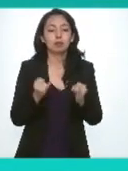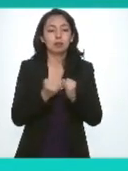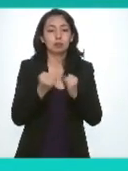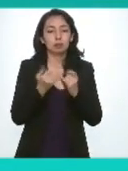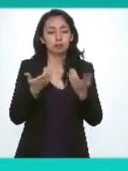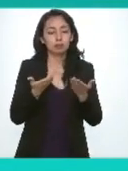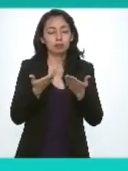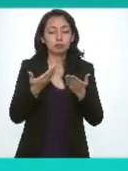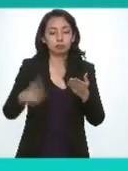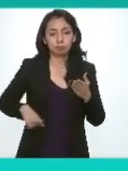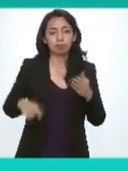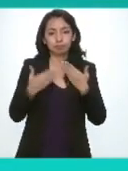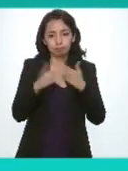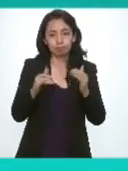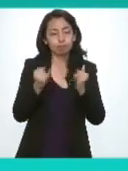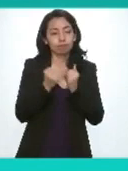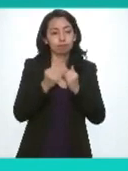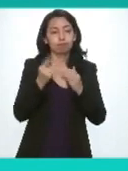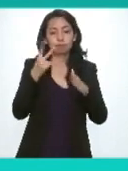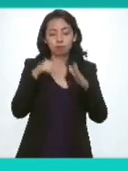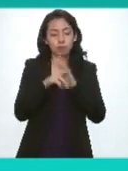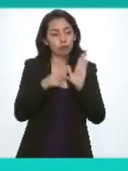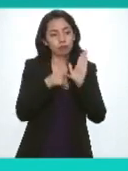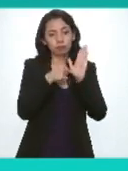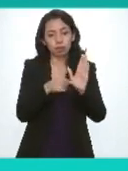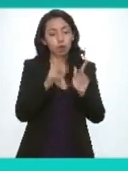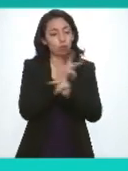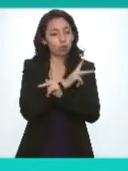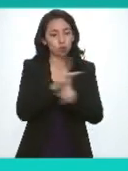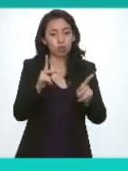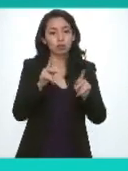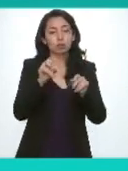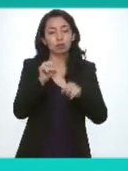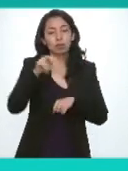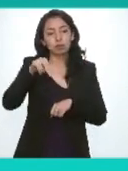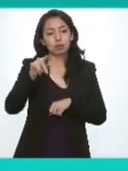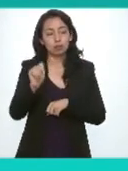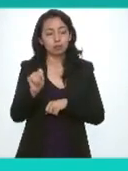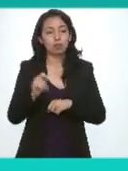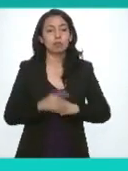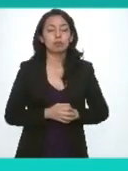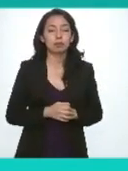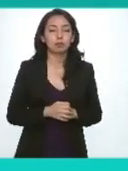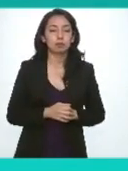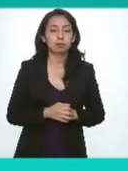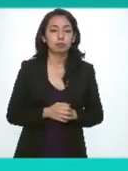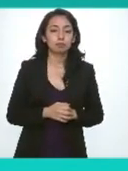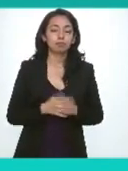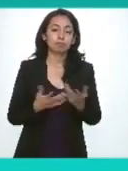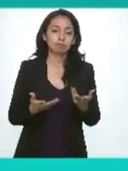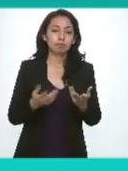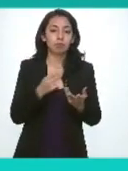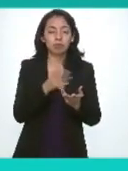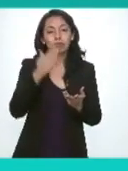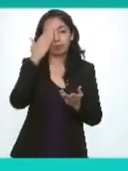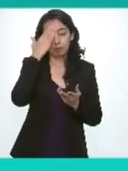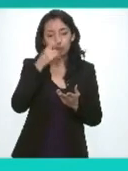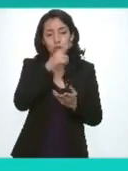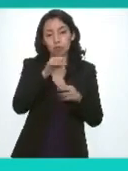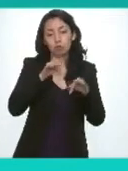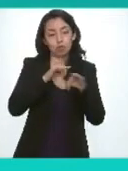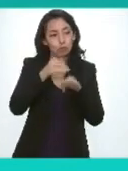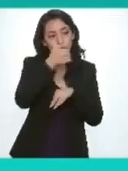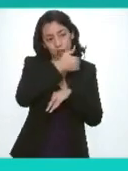estado abierto y de transparencia proactiva todas del sistema nacional de transparencia pues sabedoras del trabajo que